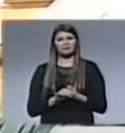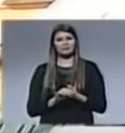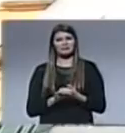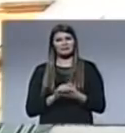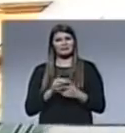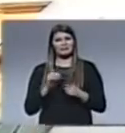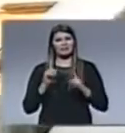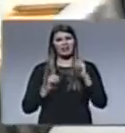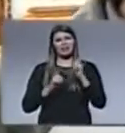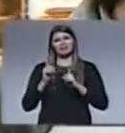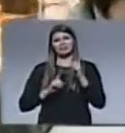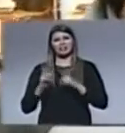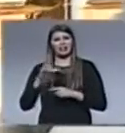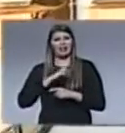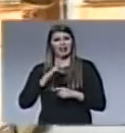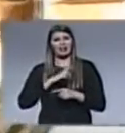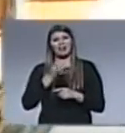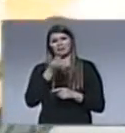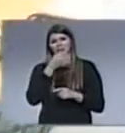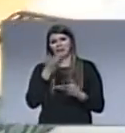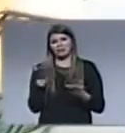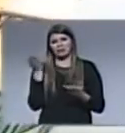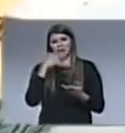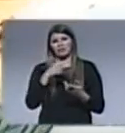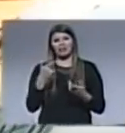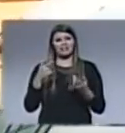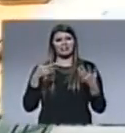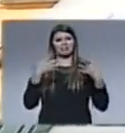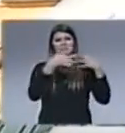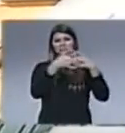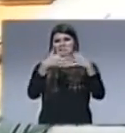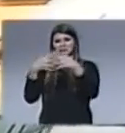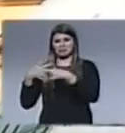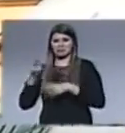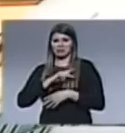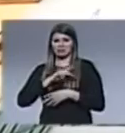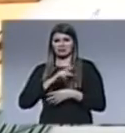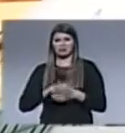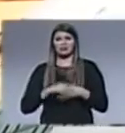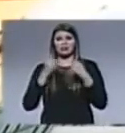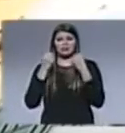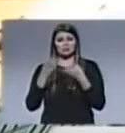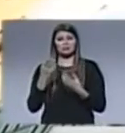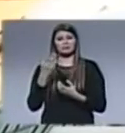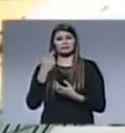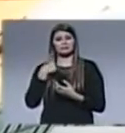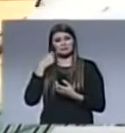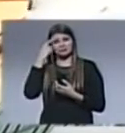algo que tiene que existir sí o sí, porque si no, no hay convivencia entre las personas. Para que haya,